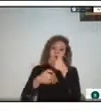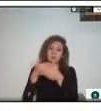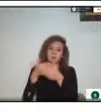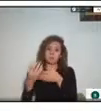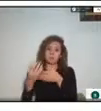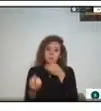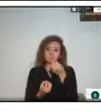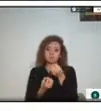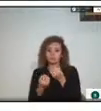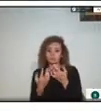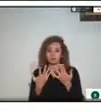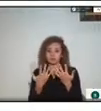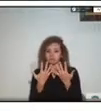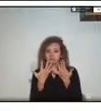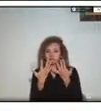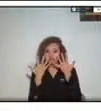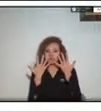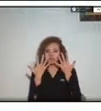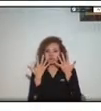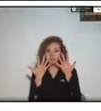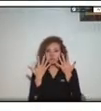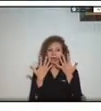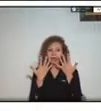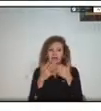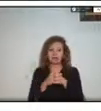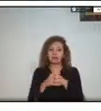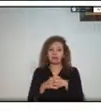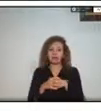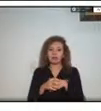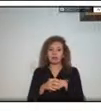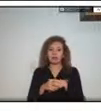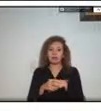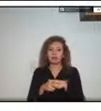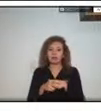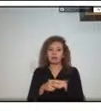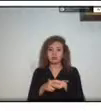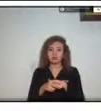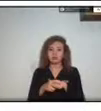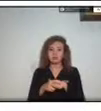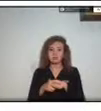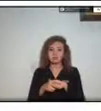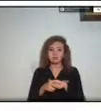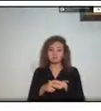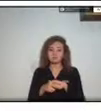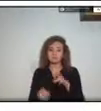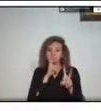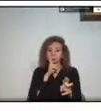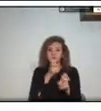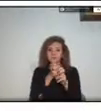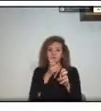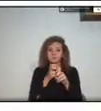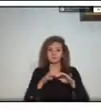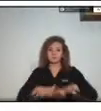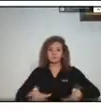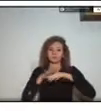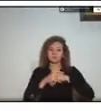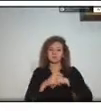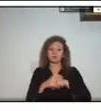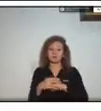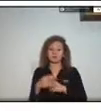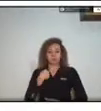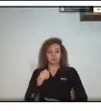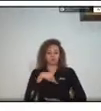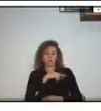volátil de los hidrocarburos pues tenemos la mayor complejidad entonces por eso para nosotros es tan importante el tiempo óptimo de respuesta